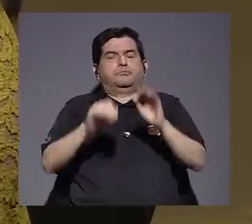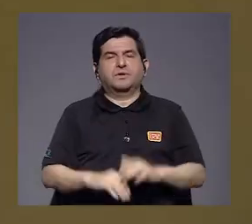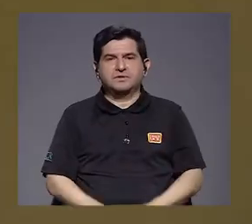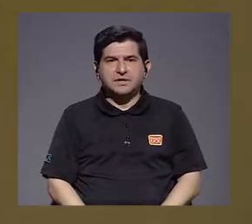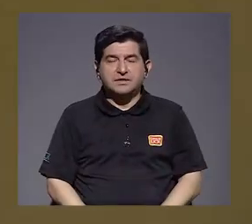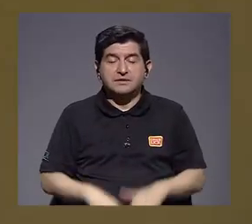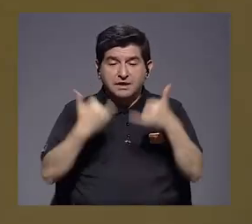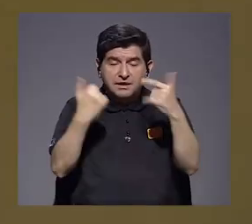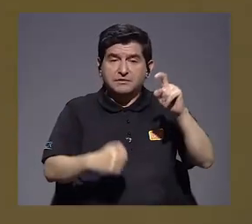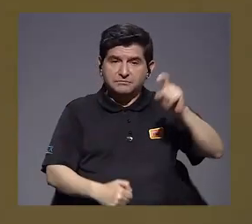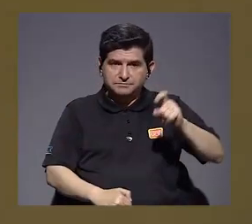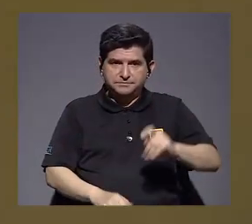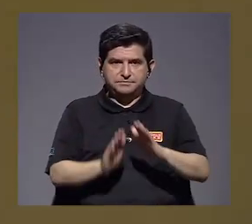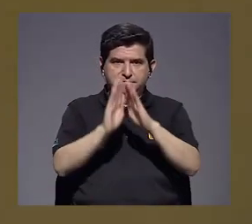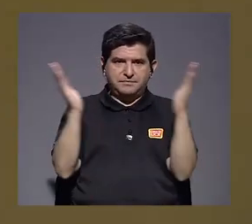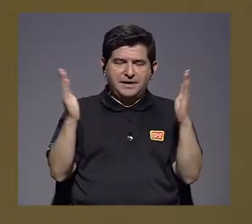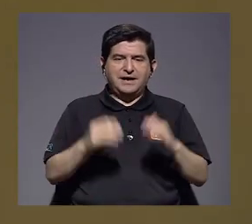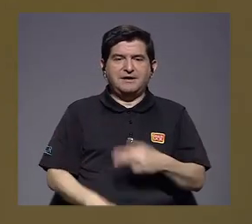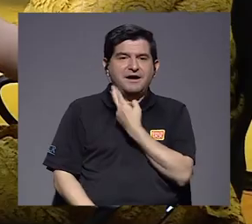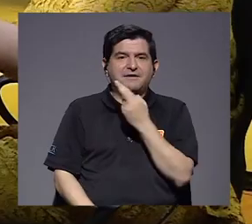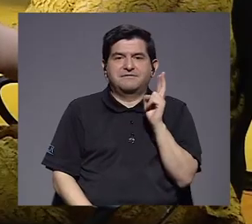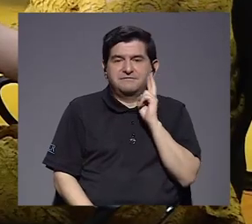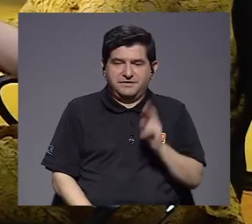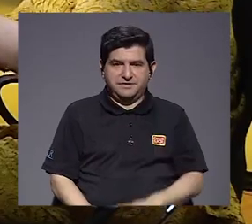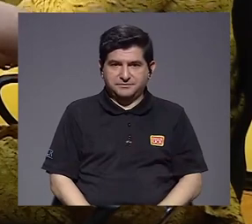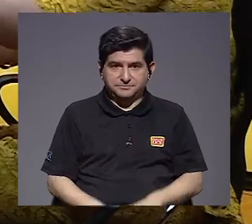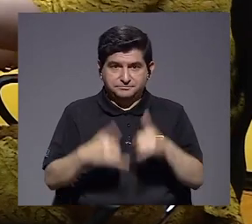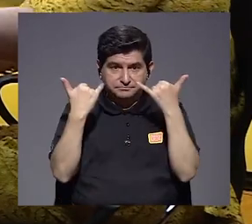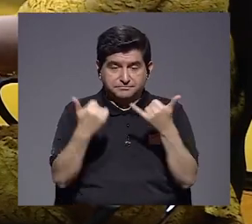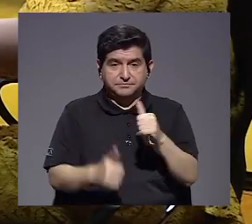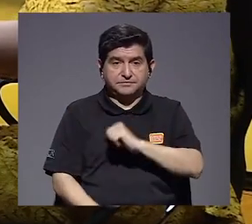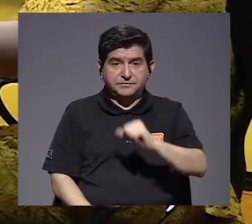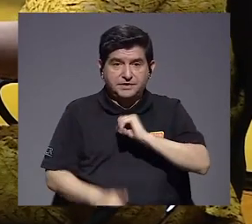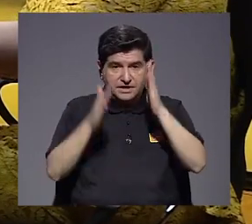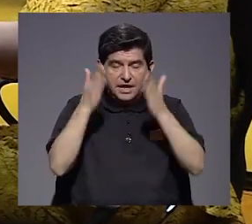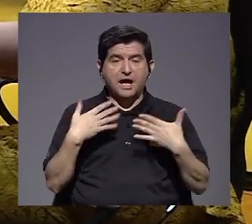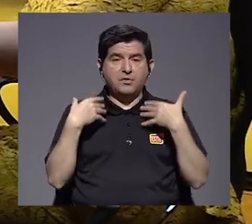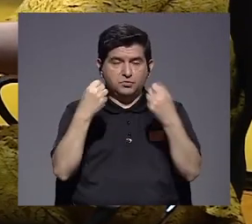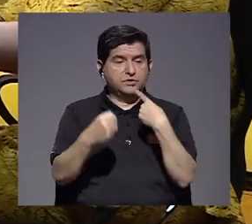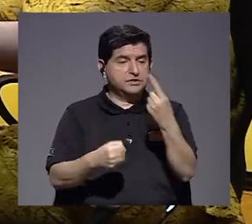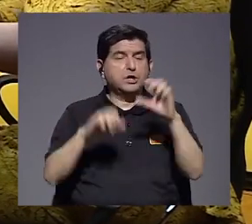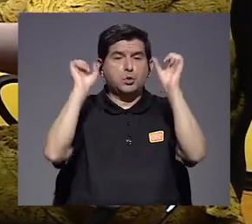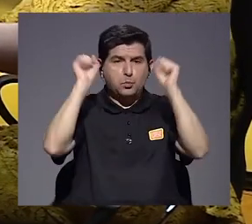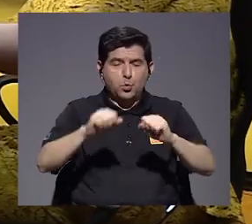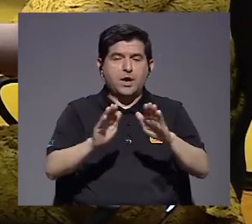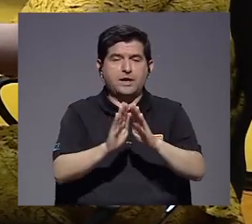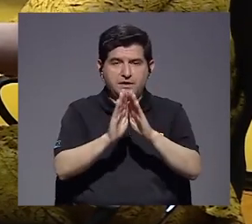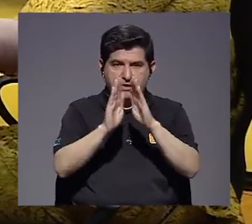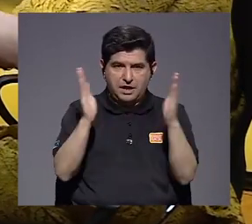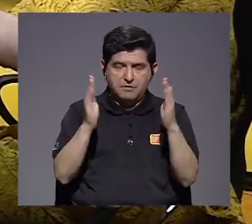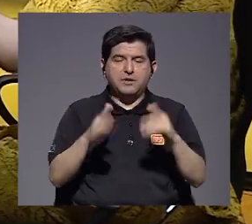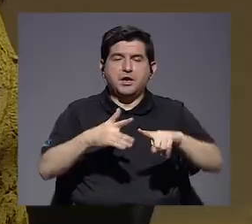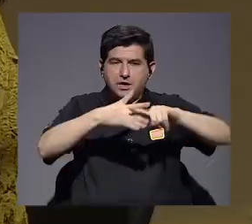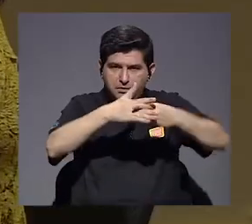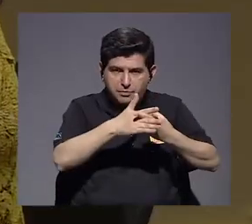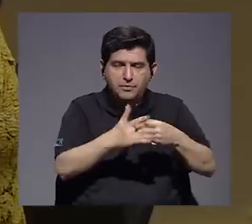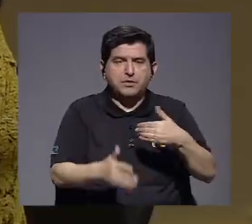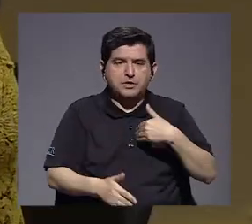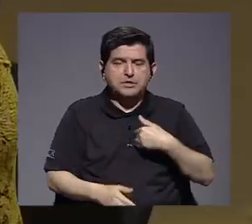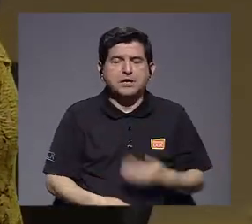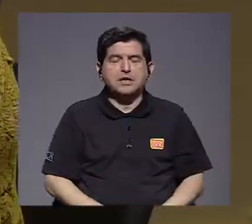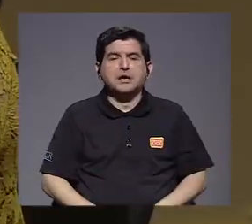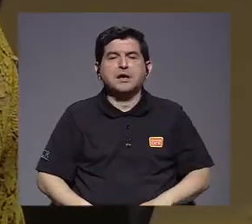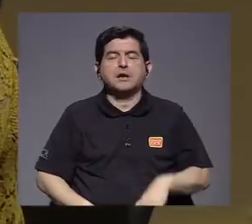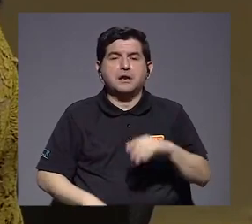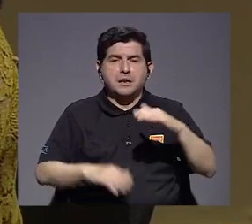ahora necesito abrir mi restaurante porque ya las autoridades de salud dijeron que se puede empezar a abrir y tener algunos